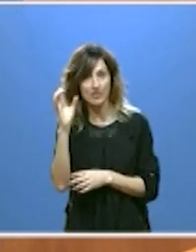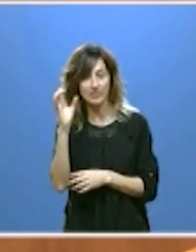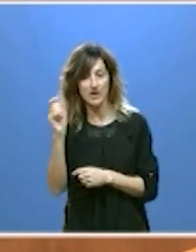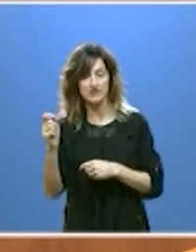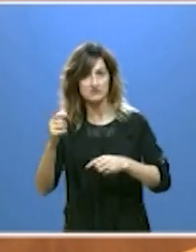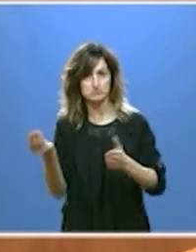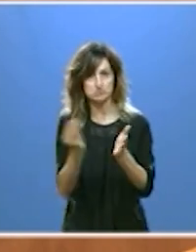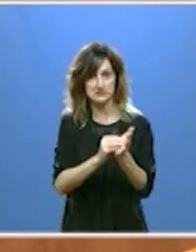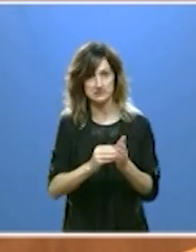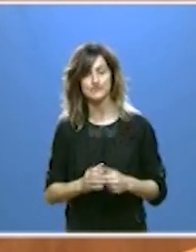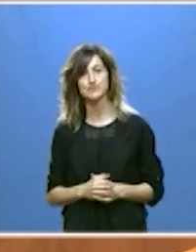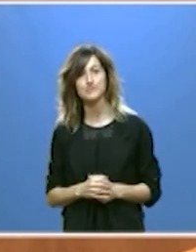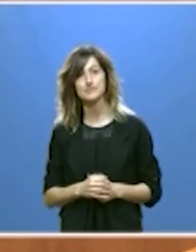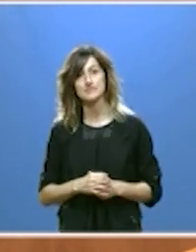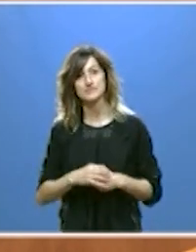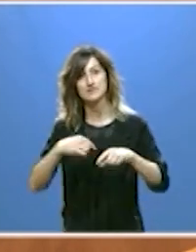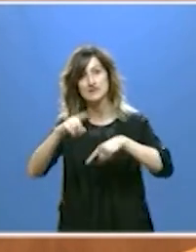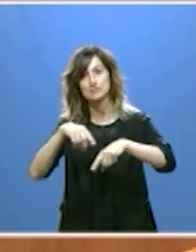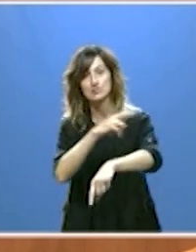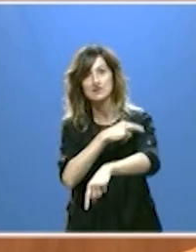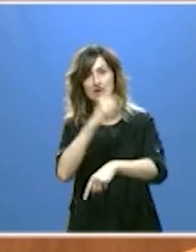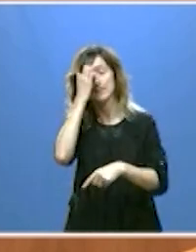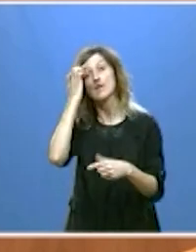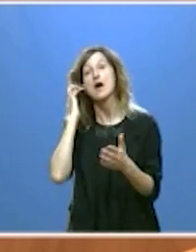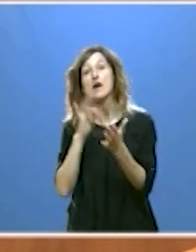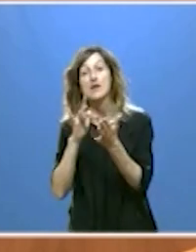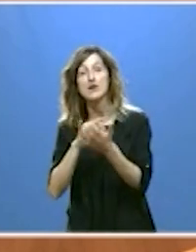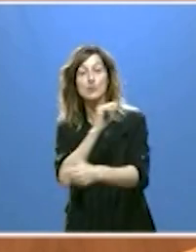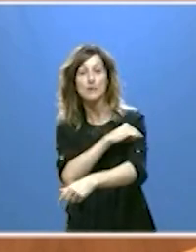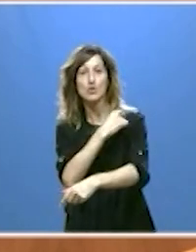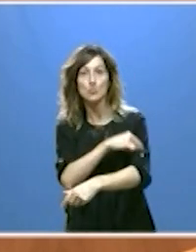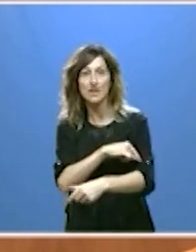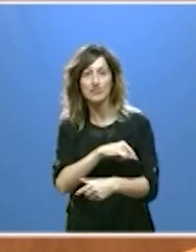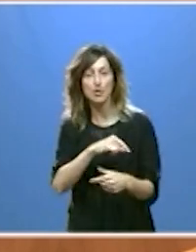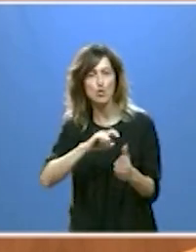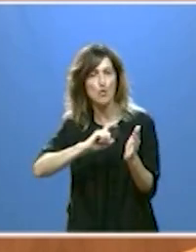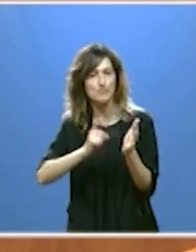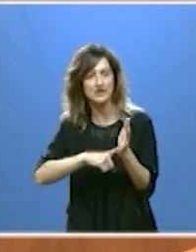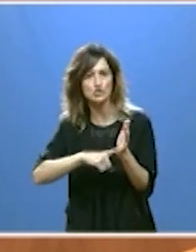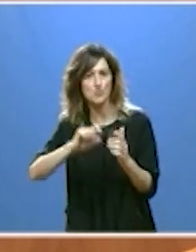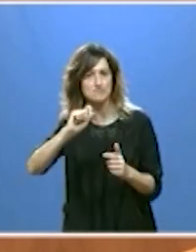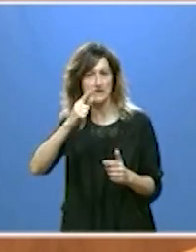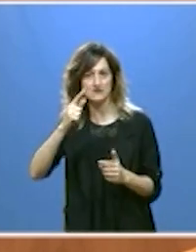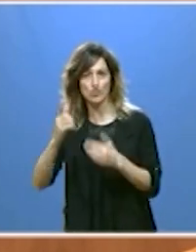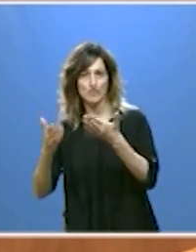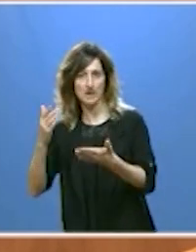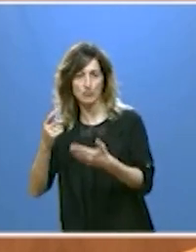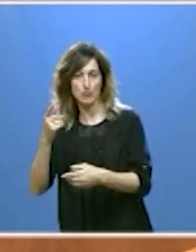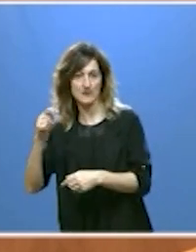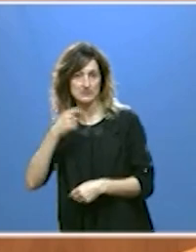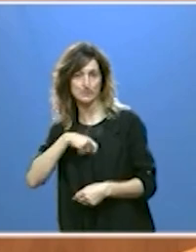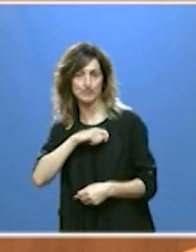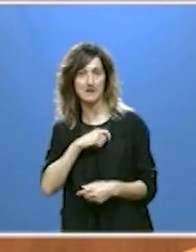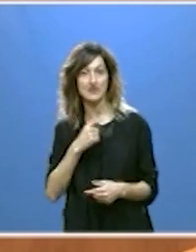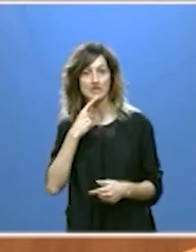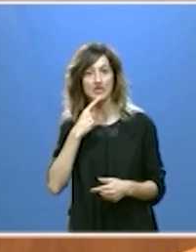transporte sanitario. Contamos con un calendario de vacunación el más completo de España con mejoras para